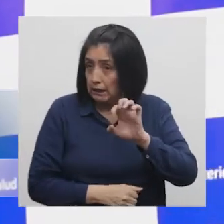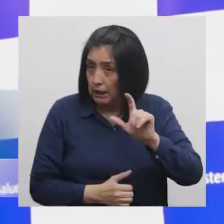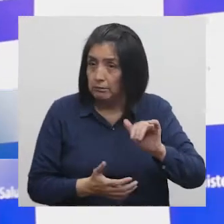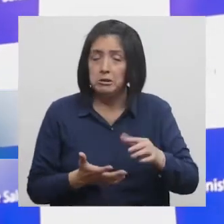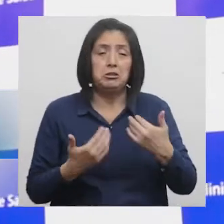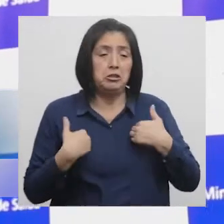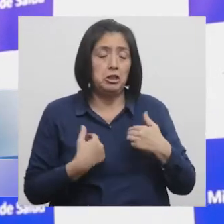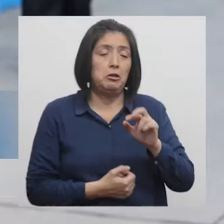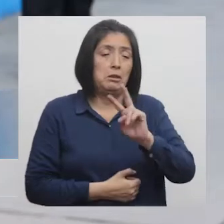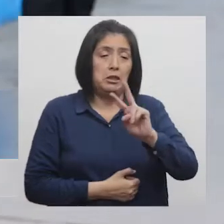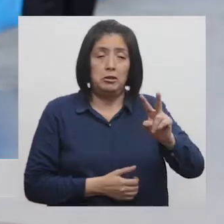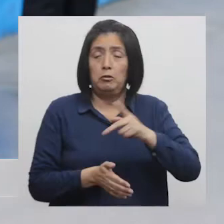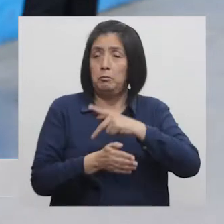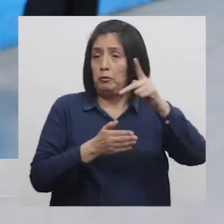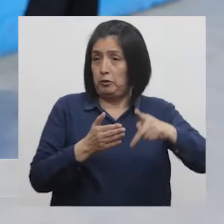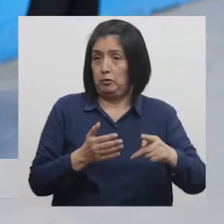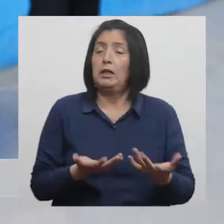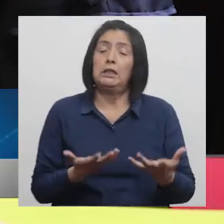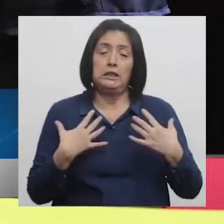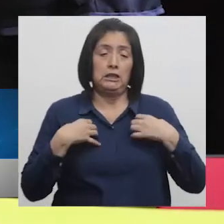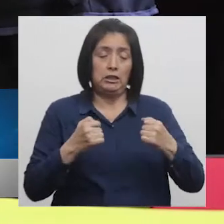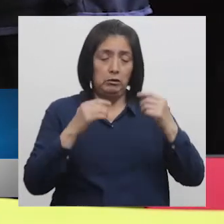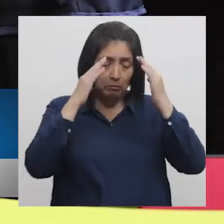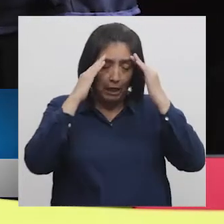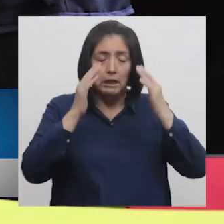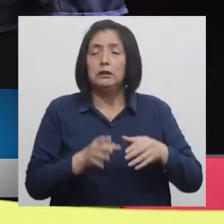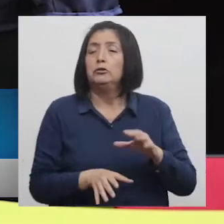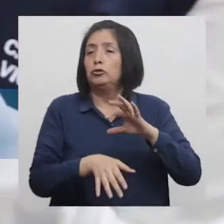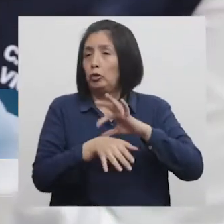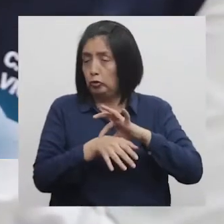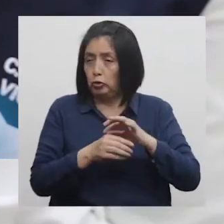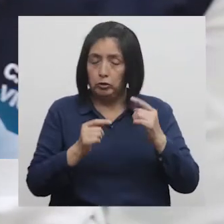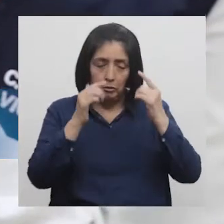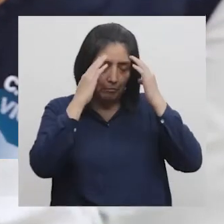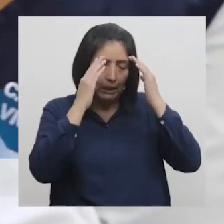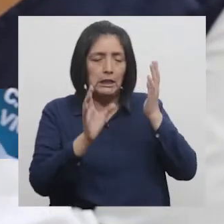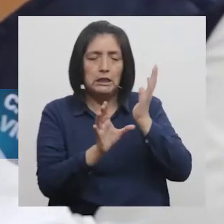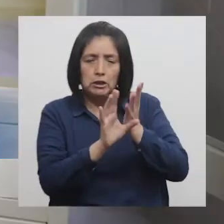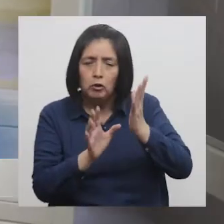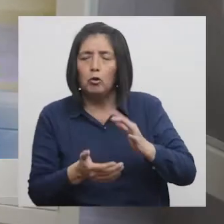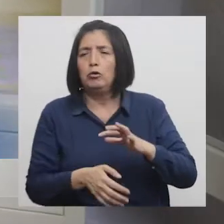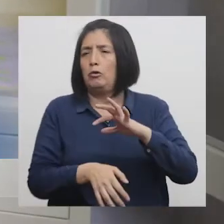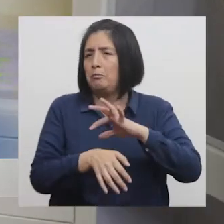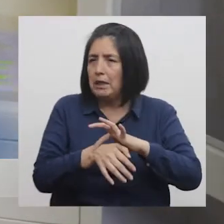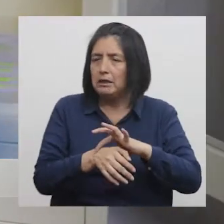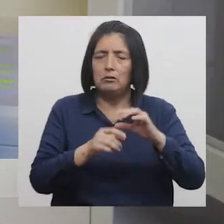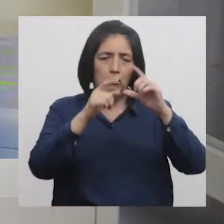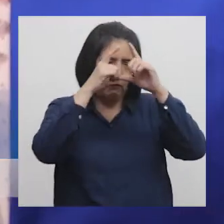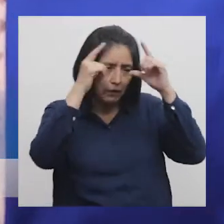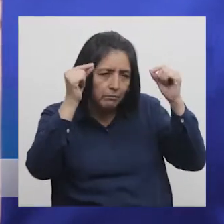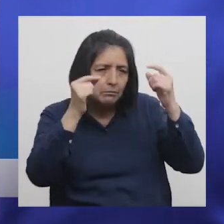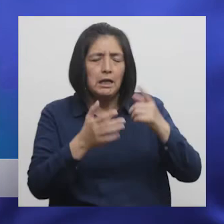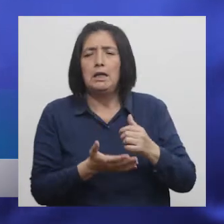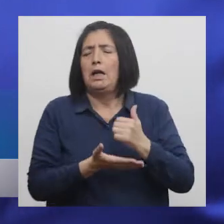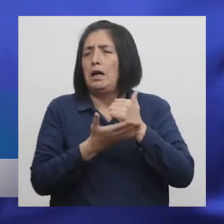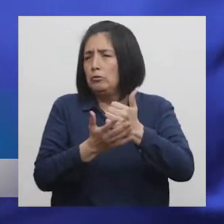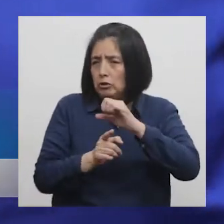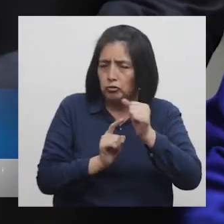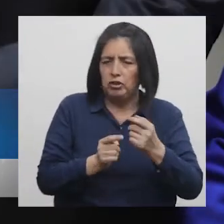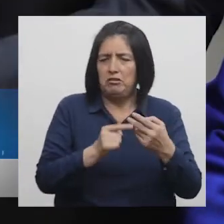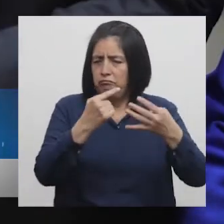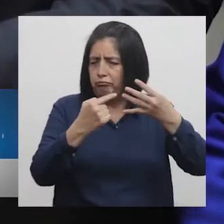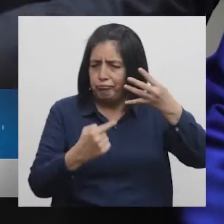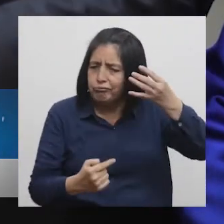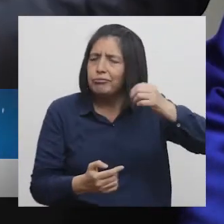Cuenta con 22 profesionales de salud mental Psiquiatras, psicólogos, médicos de familia, enfermera, trabajadora social, entre